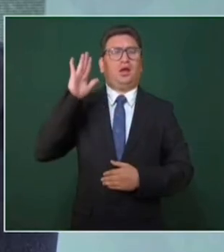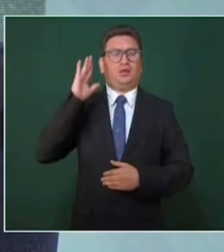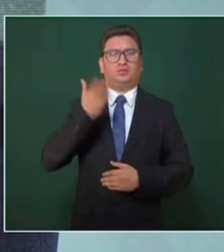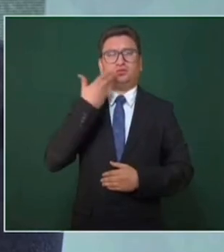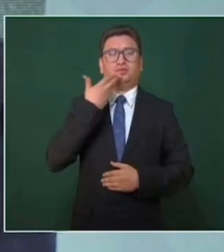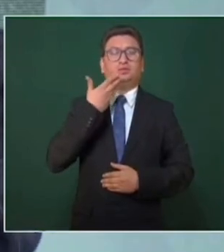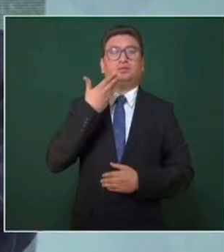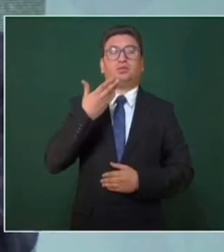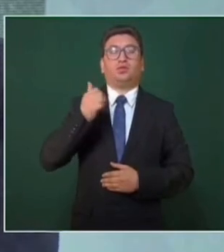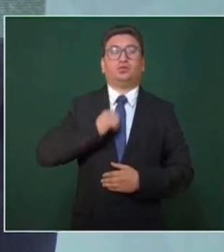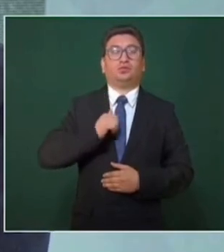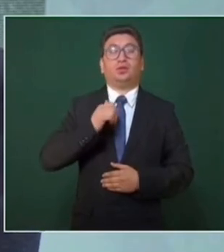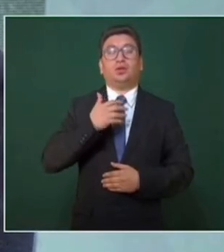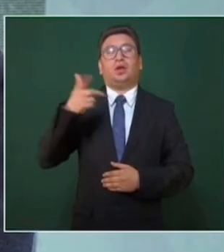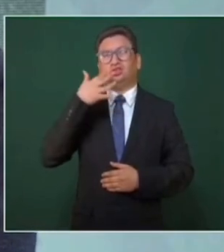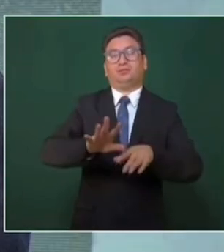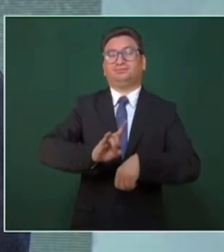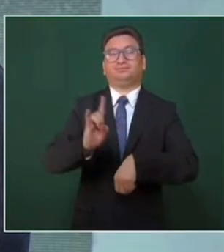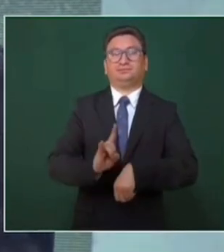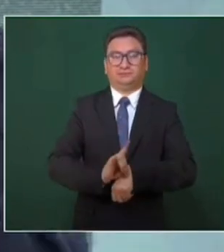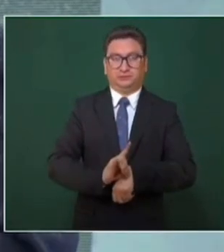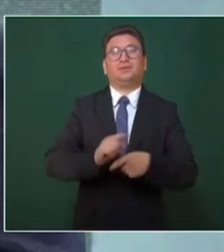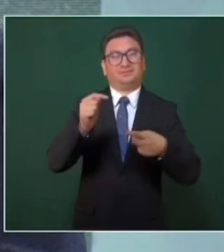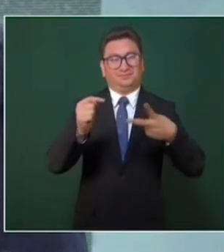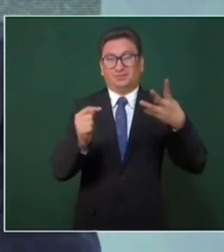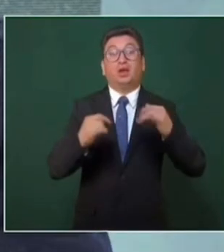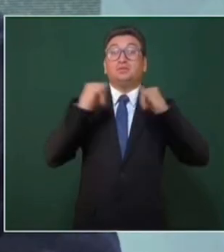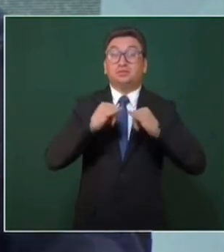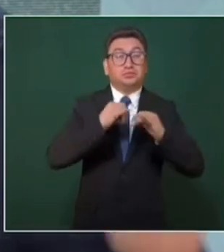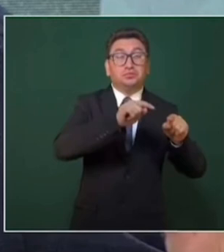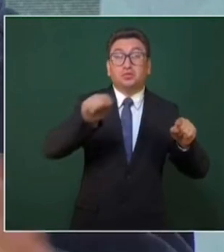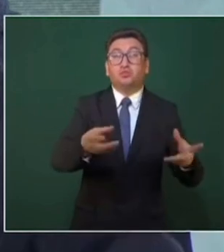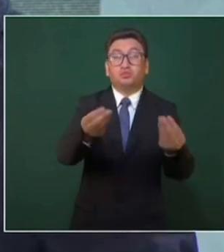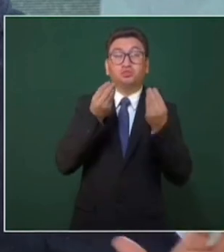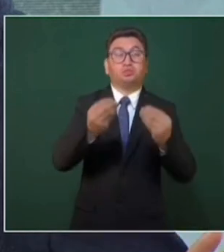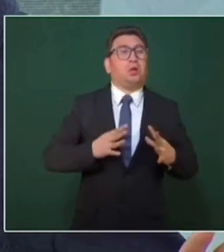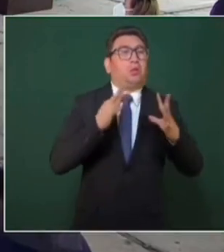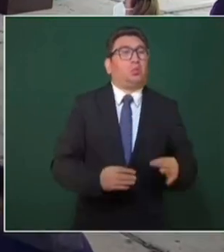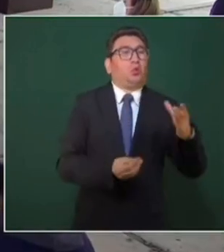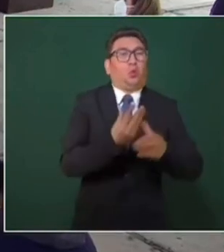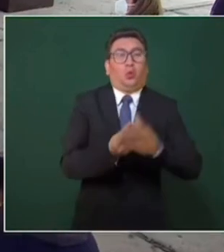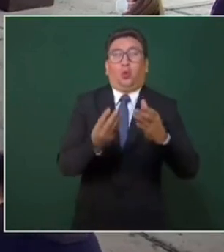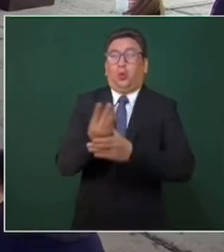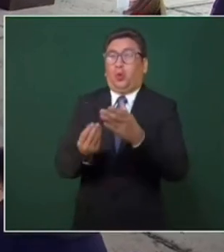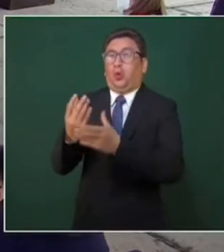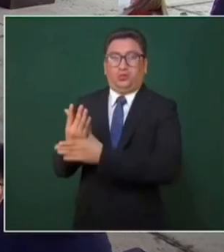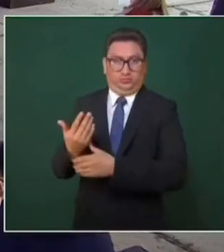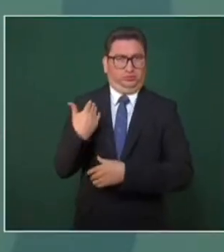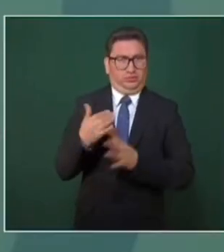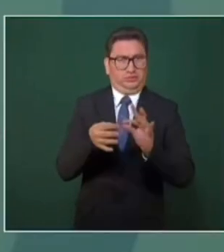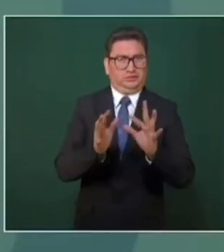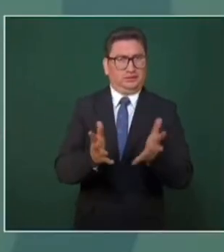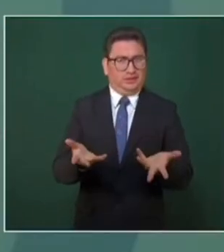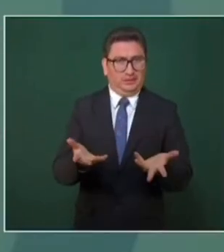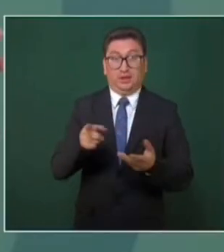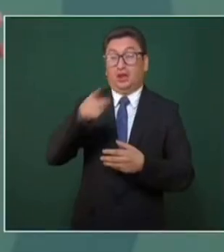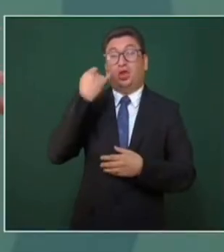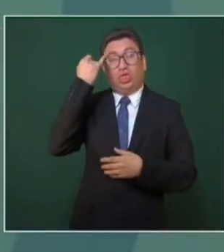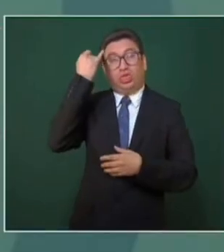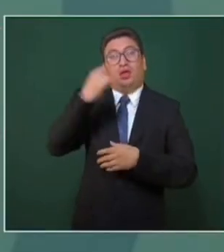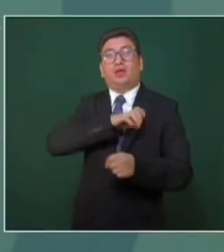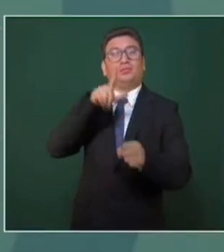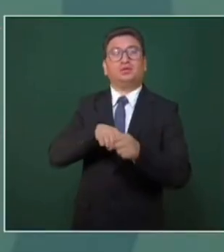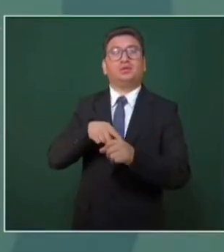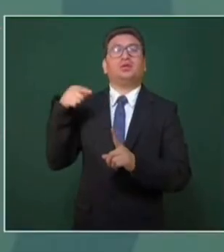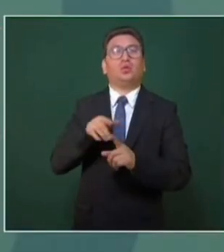de más corrupción crearon el Instituto de la Transparencia. Y así institutos a diestra y siniestra. Acabo de explicar que crearon de manera